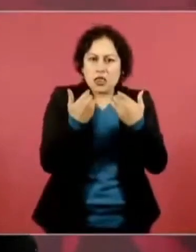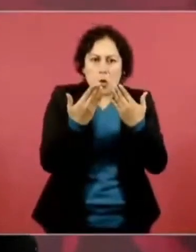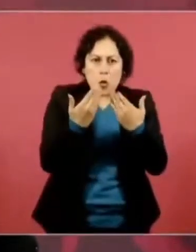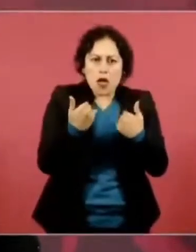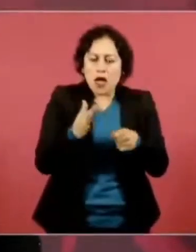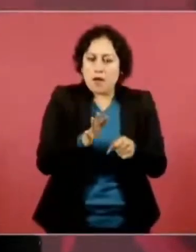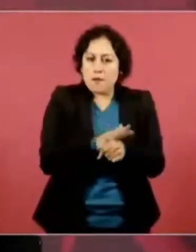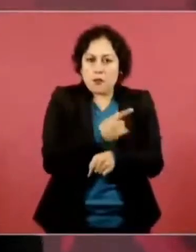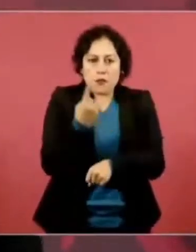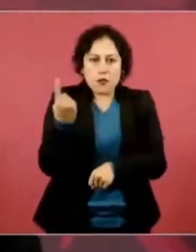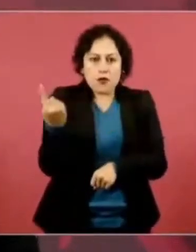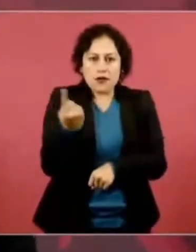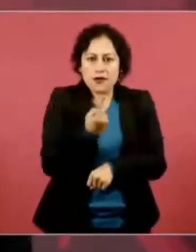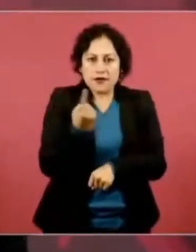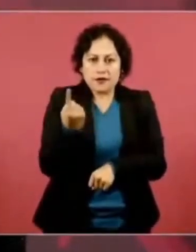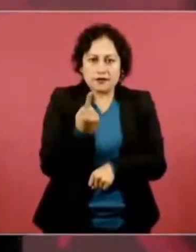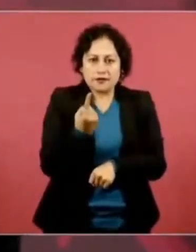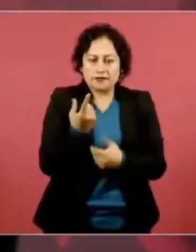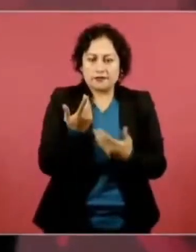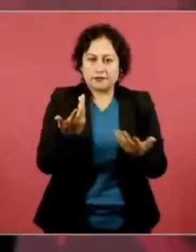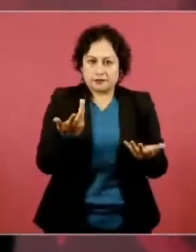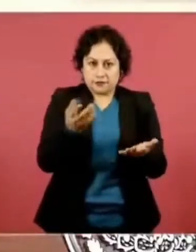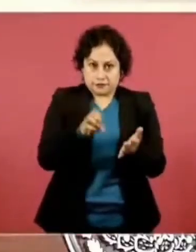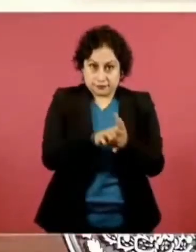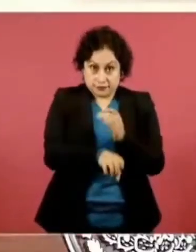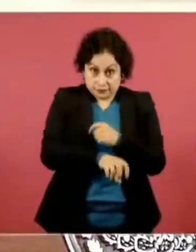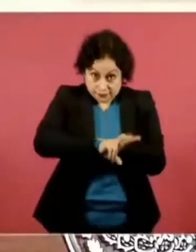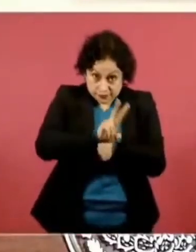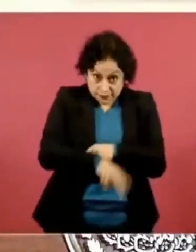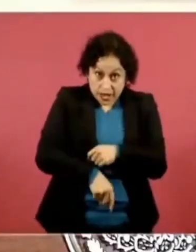No hay forma de hablar por teléfono.